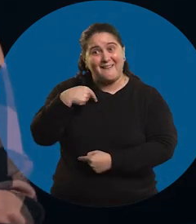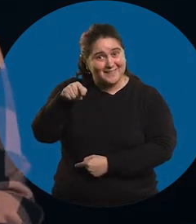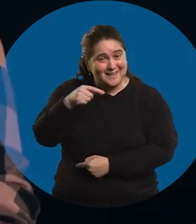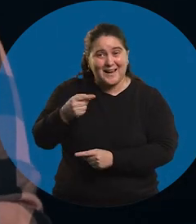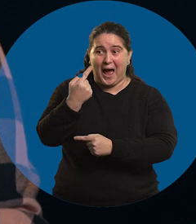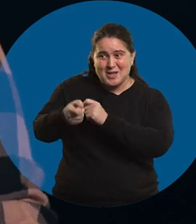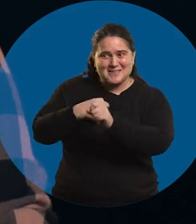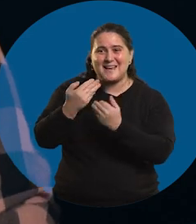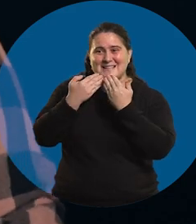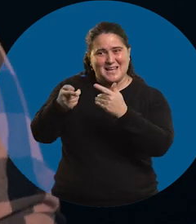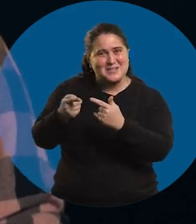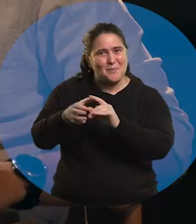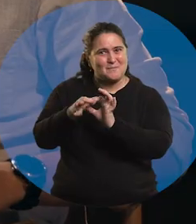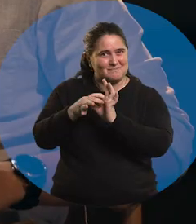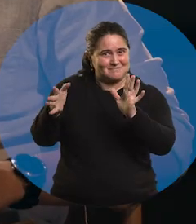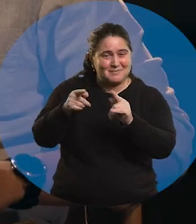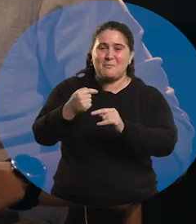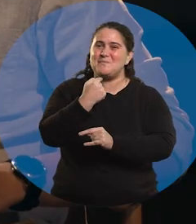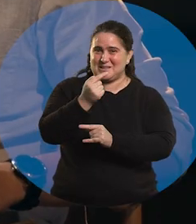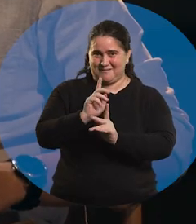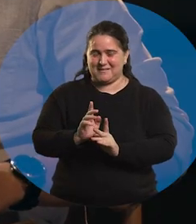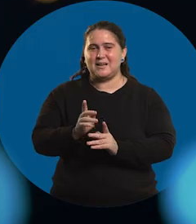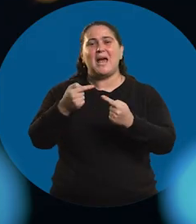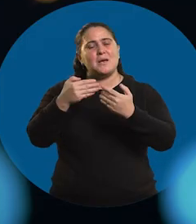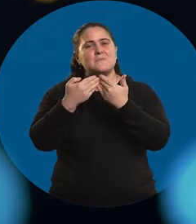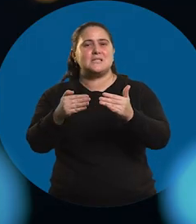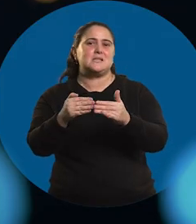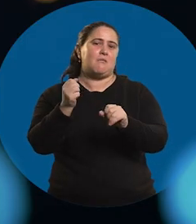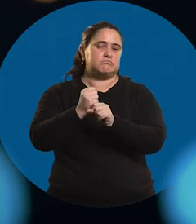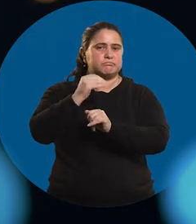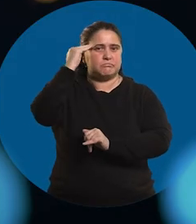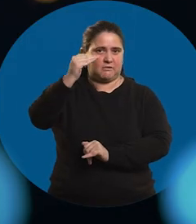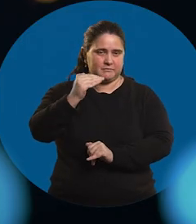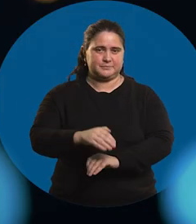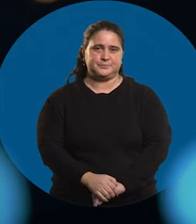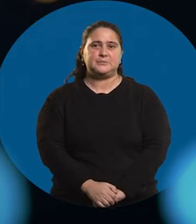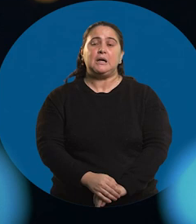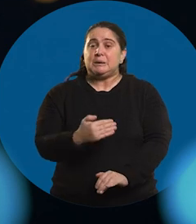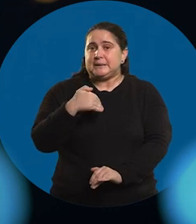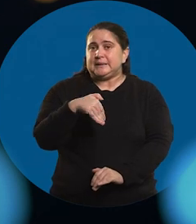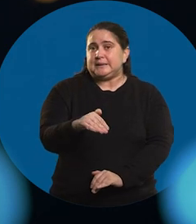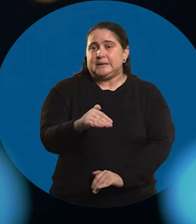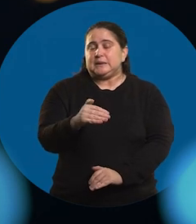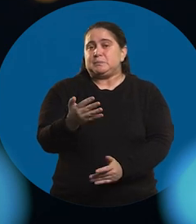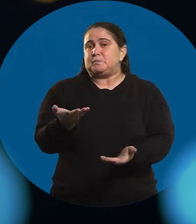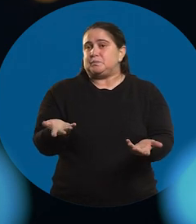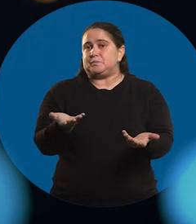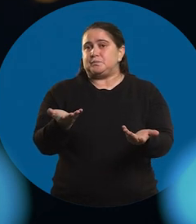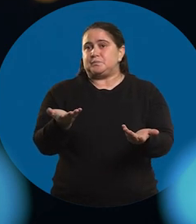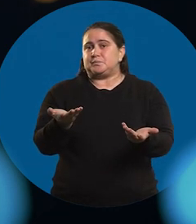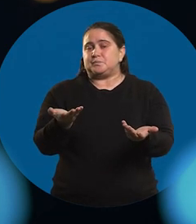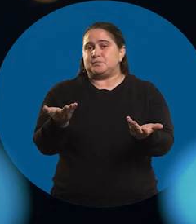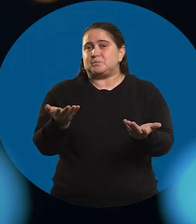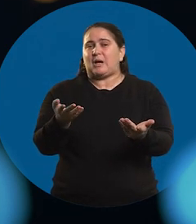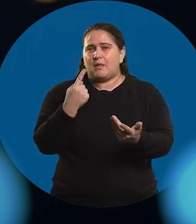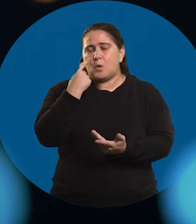Viste que era ese año que me sirvió. Y bueno, ahí arranqué como profe. Y después era como...